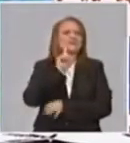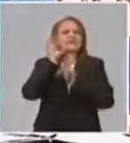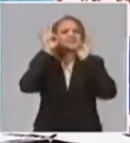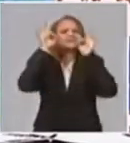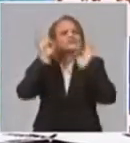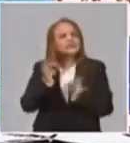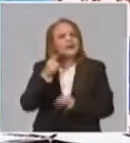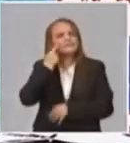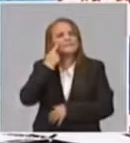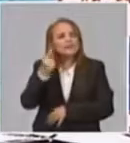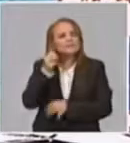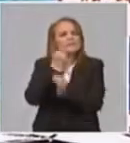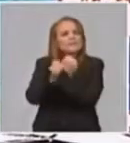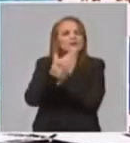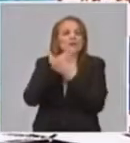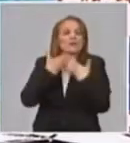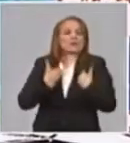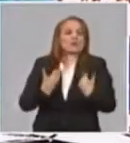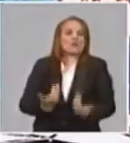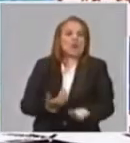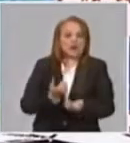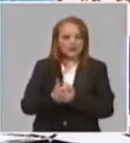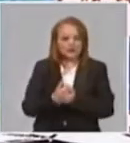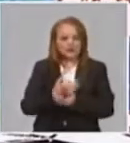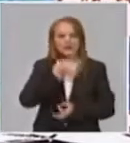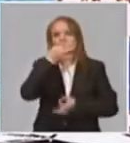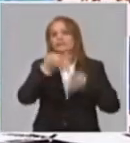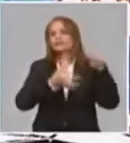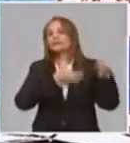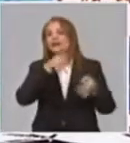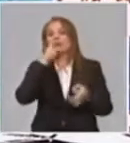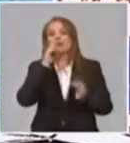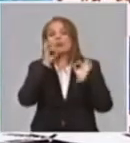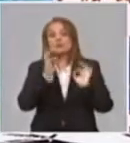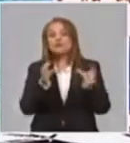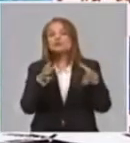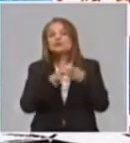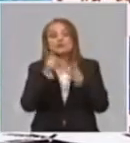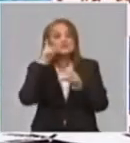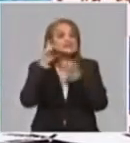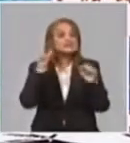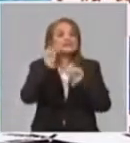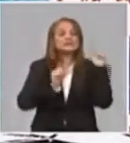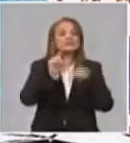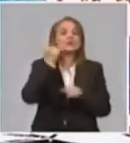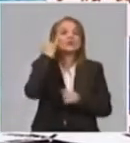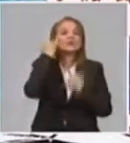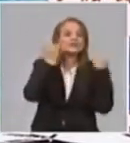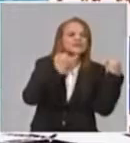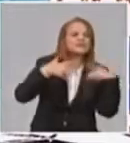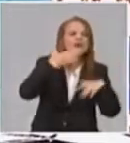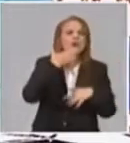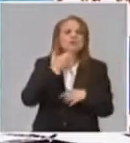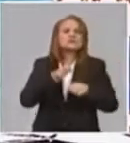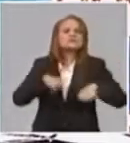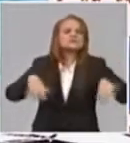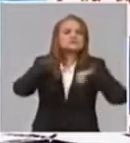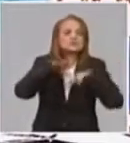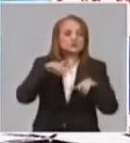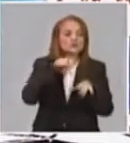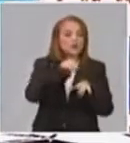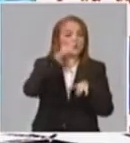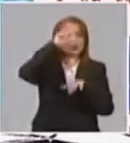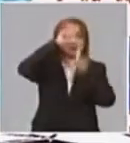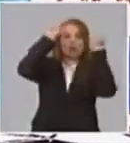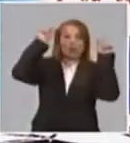riesgo. Le dijimos a la comunidad científica, identifiquen formas de actuación nacional, territorial y local, porque lo que hagamos